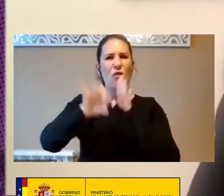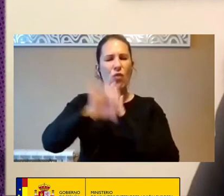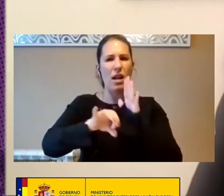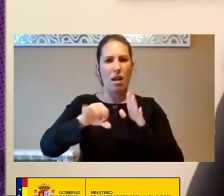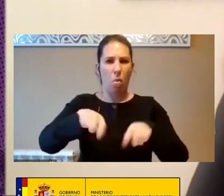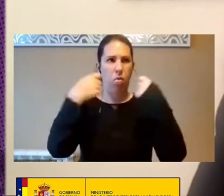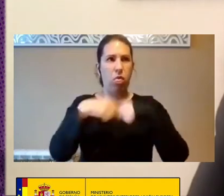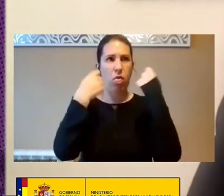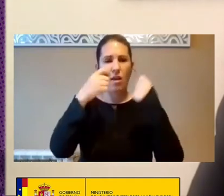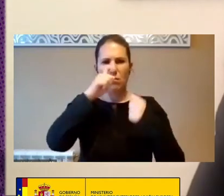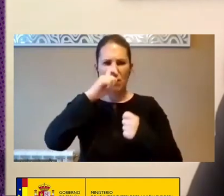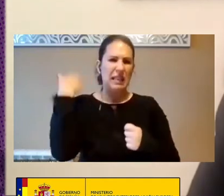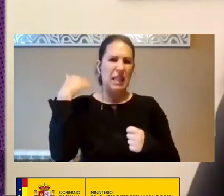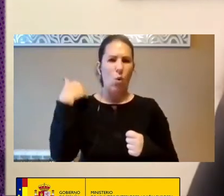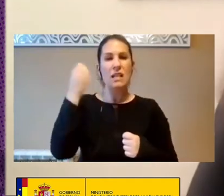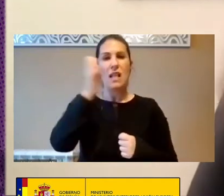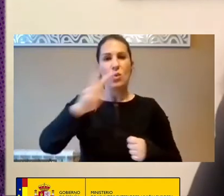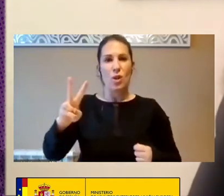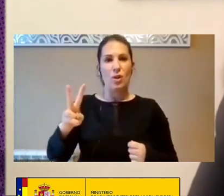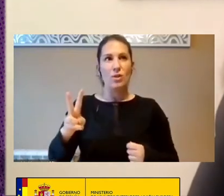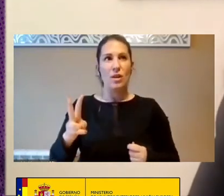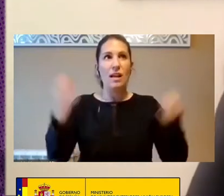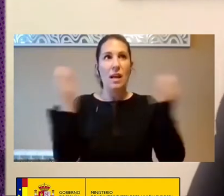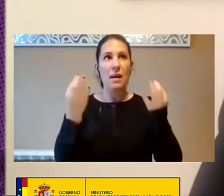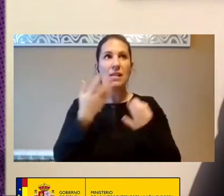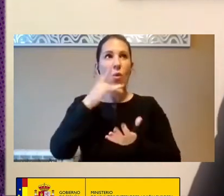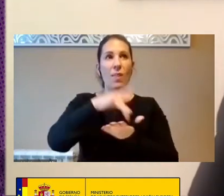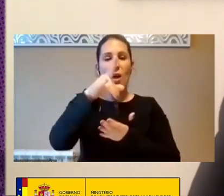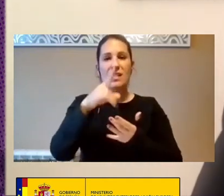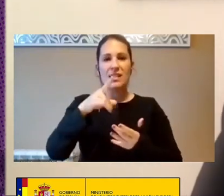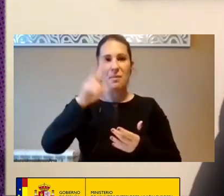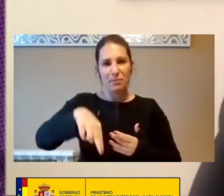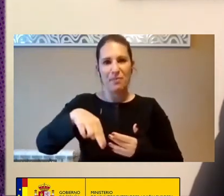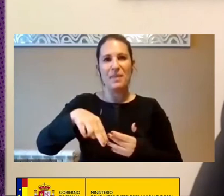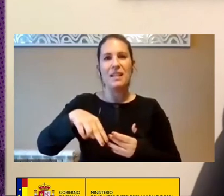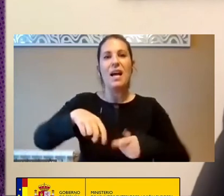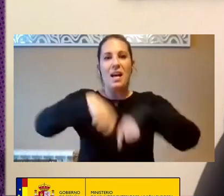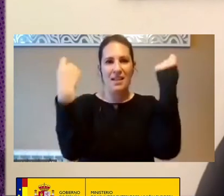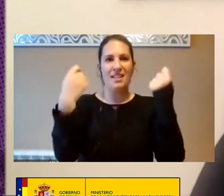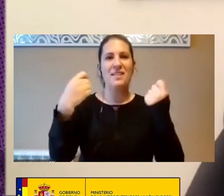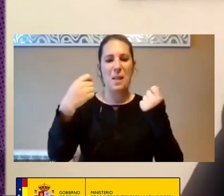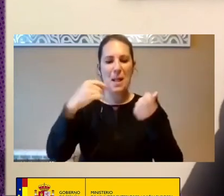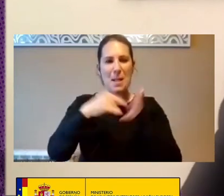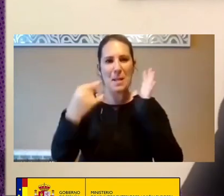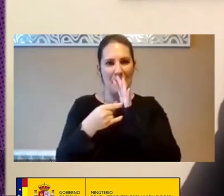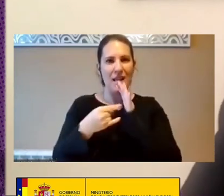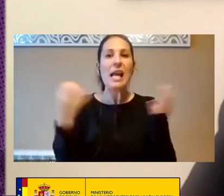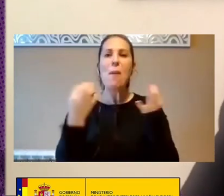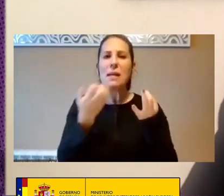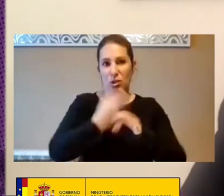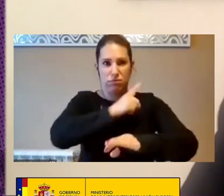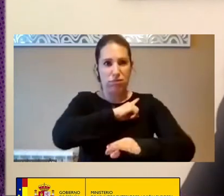O Qué Pasa Cuando Hay Sanciones Y Se Cae Todo Un Sistema Bueno Esos Son Los Casos Extremos Pero Creo Que El